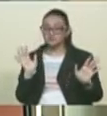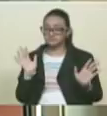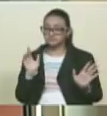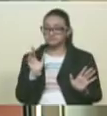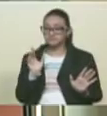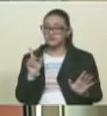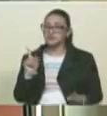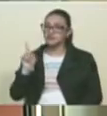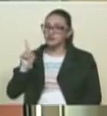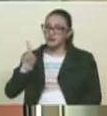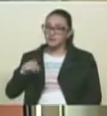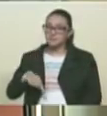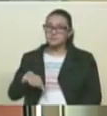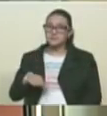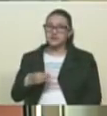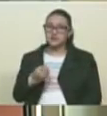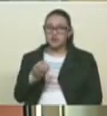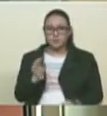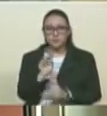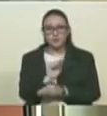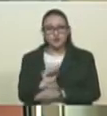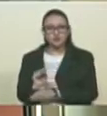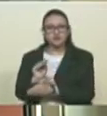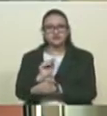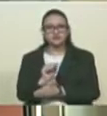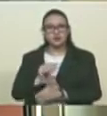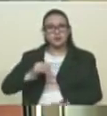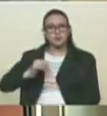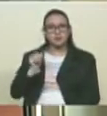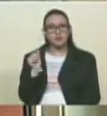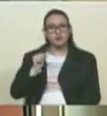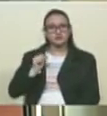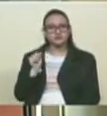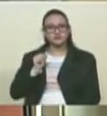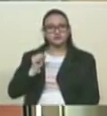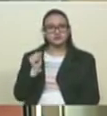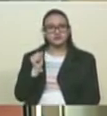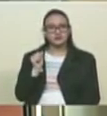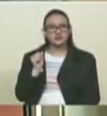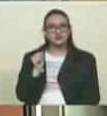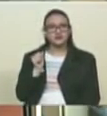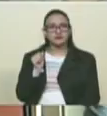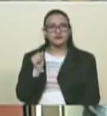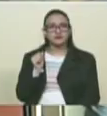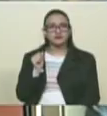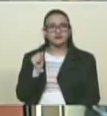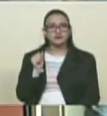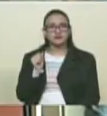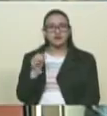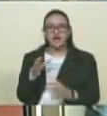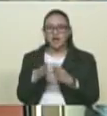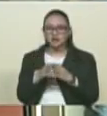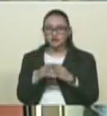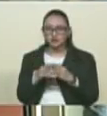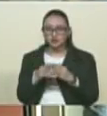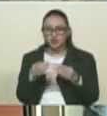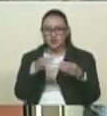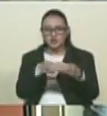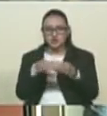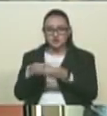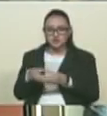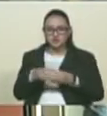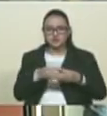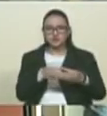proporcionó protección policial a los tinglados, a los kioscos que se pusieron